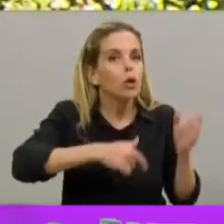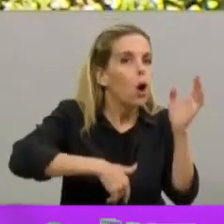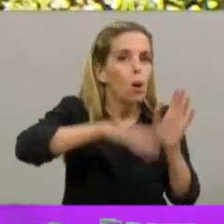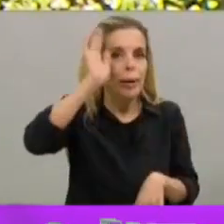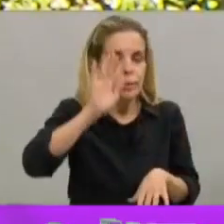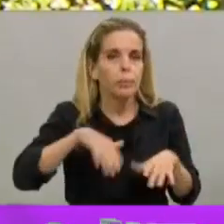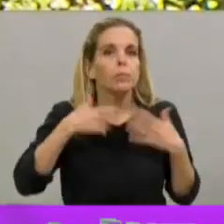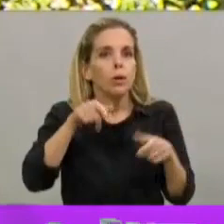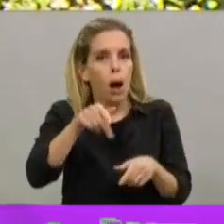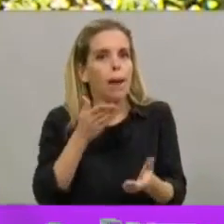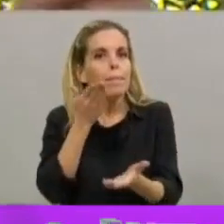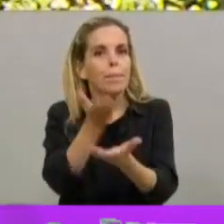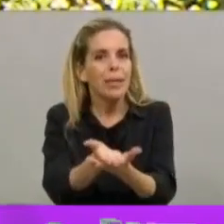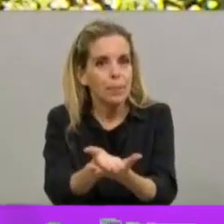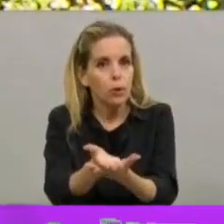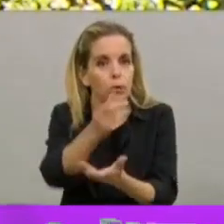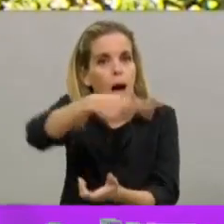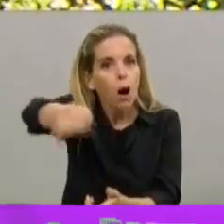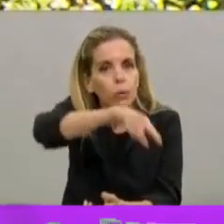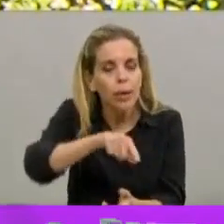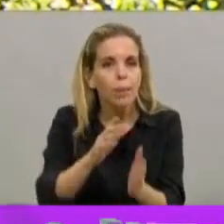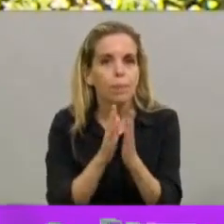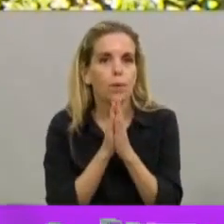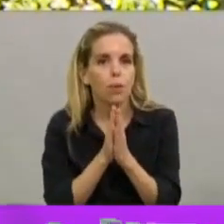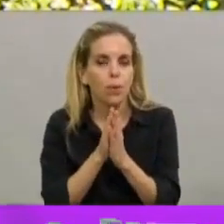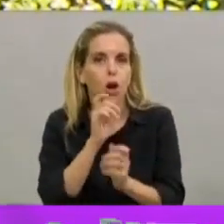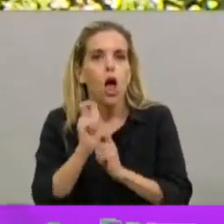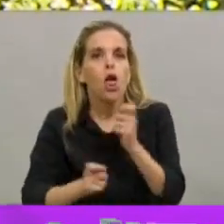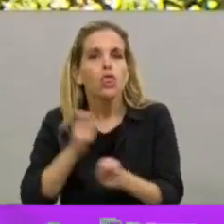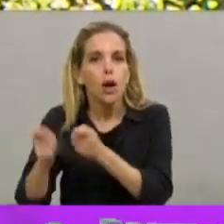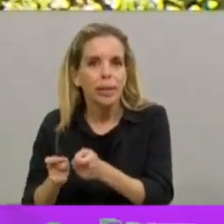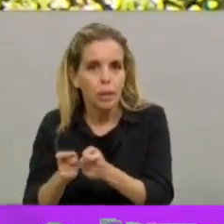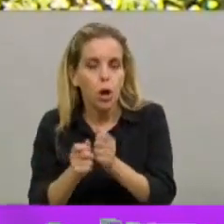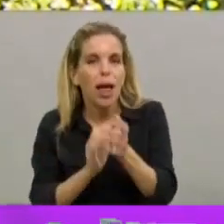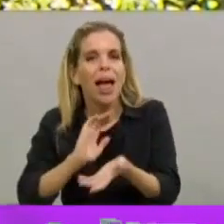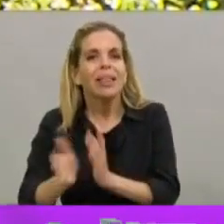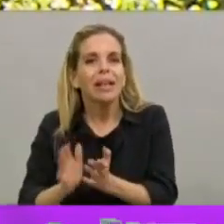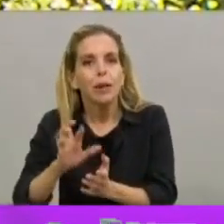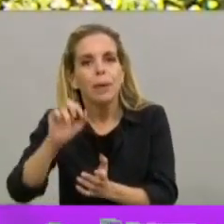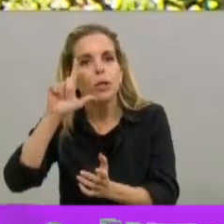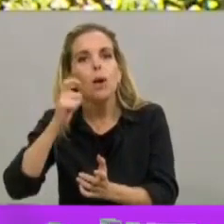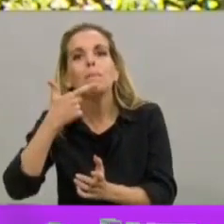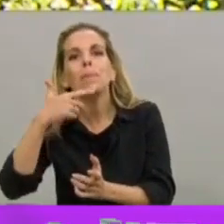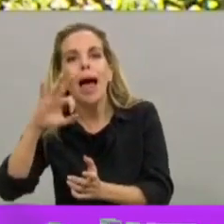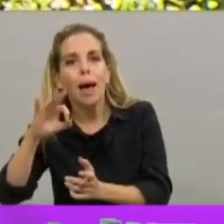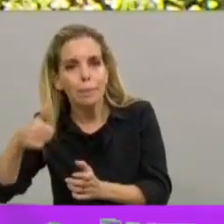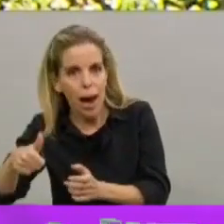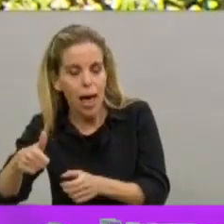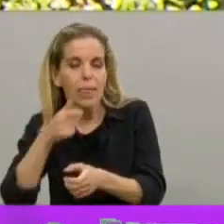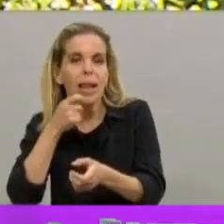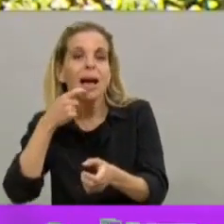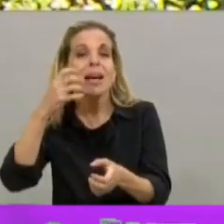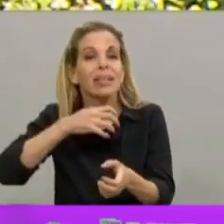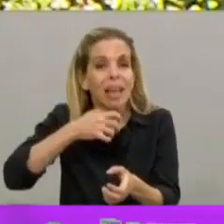de plasma. Nosotros somos parte del programa nacional de plasma que está teniendo unos primeros buenos resultados. Necesitamos que nos